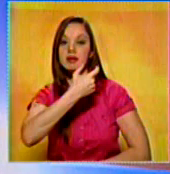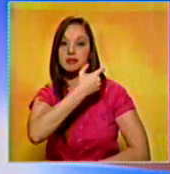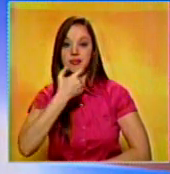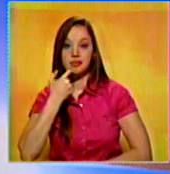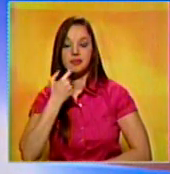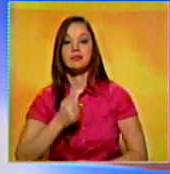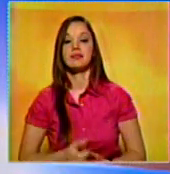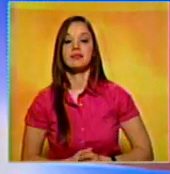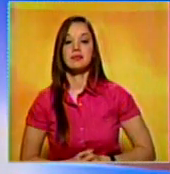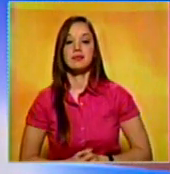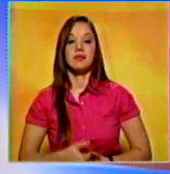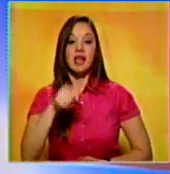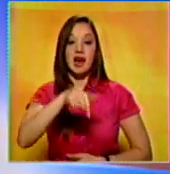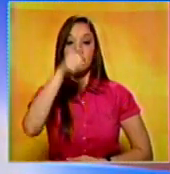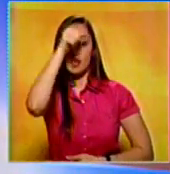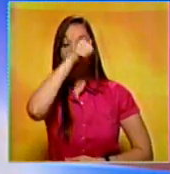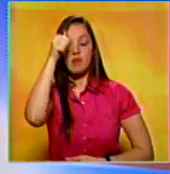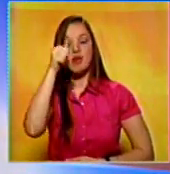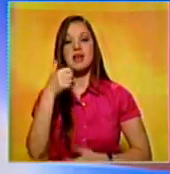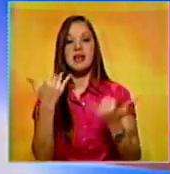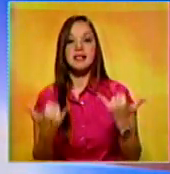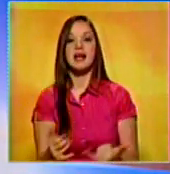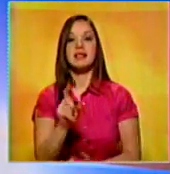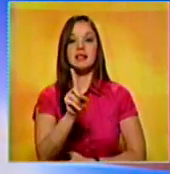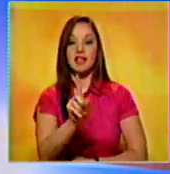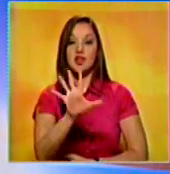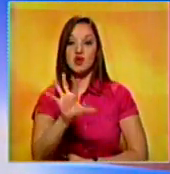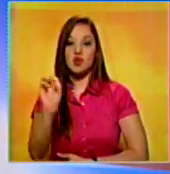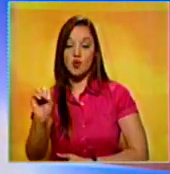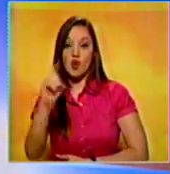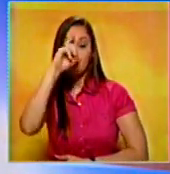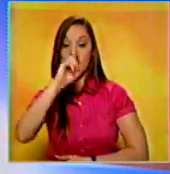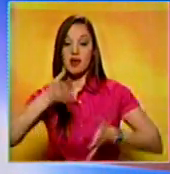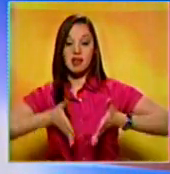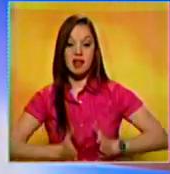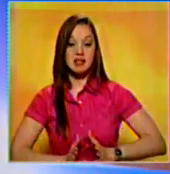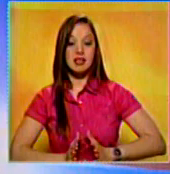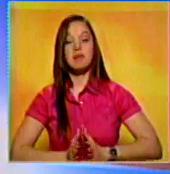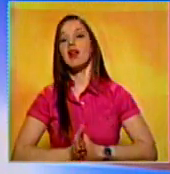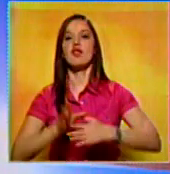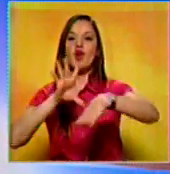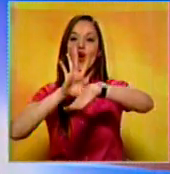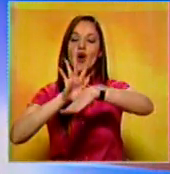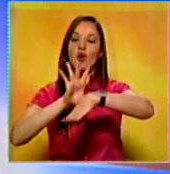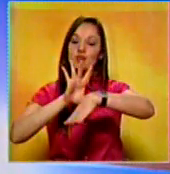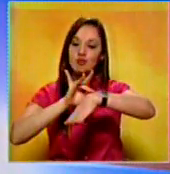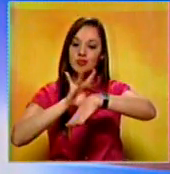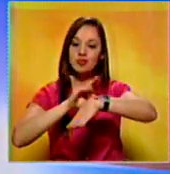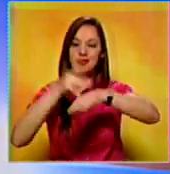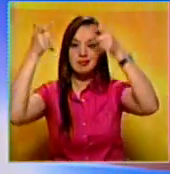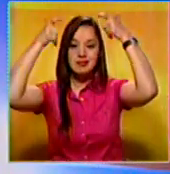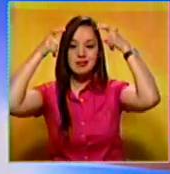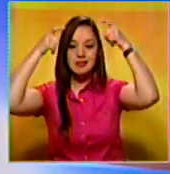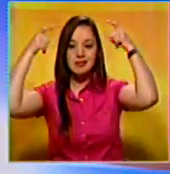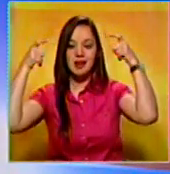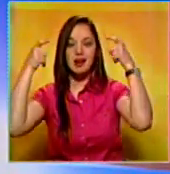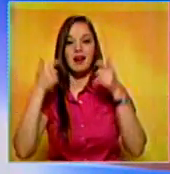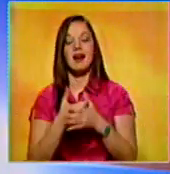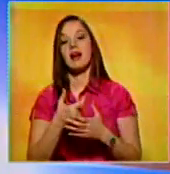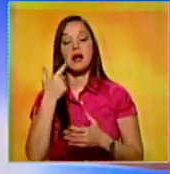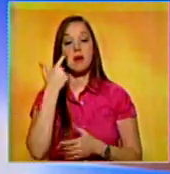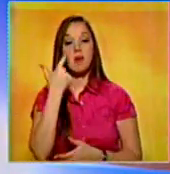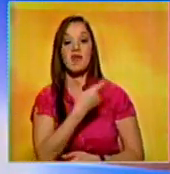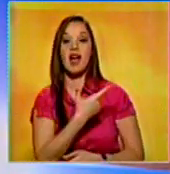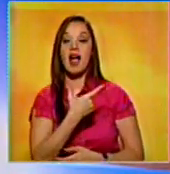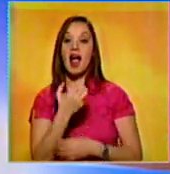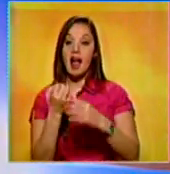Y este domingo se cumplen 150 años del nacimiento del venerable el doctor José Gregorio Hernández. Mónica Velo nos dice